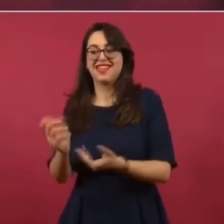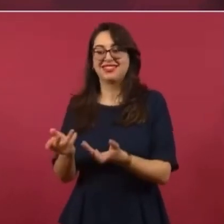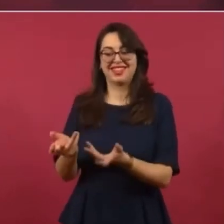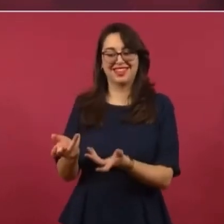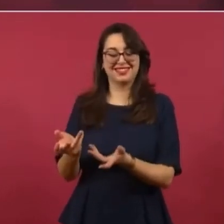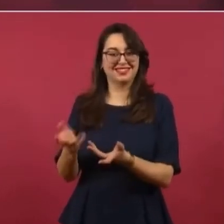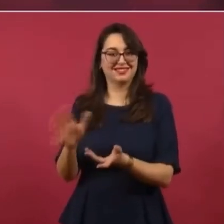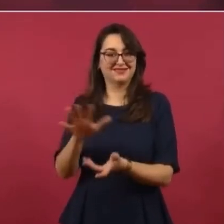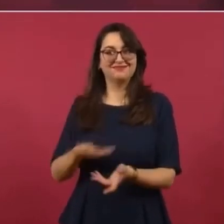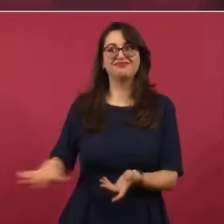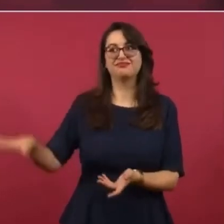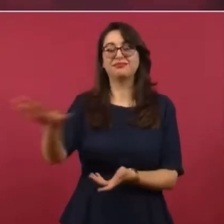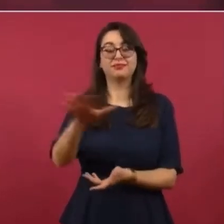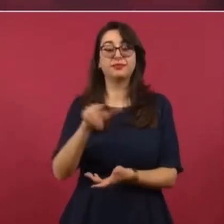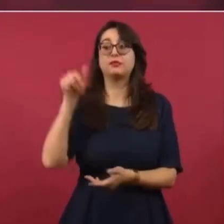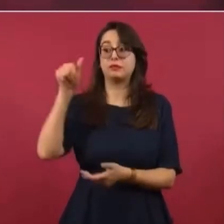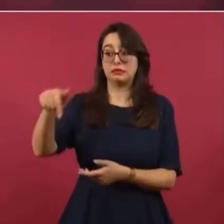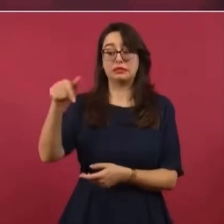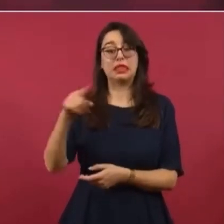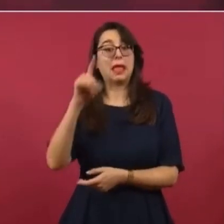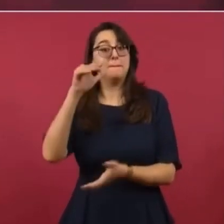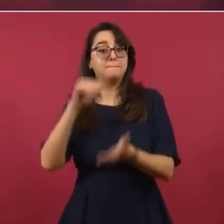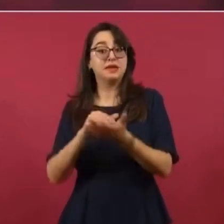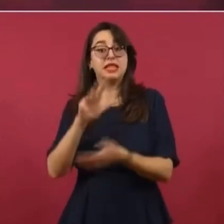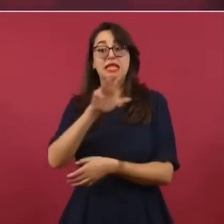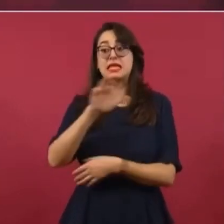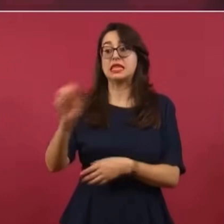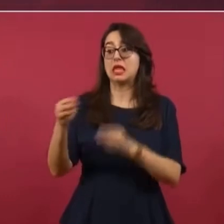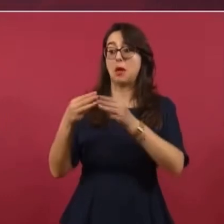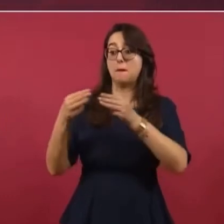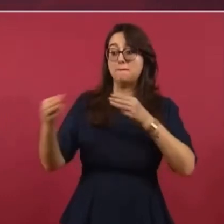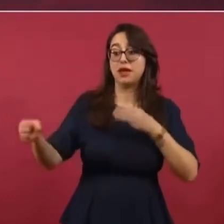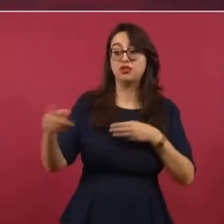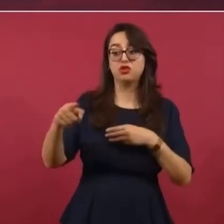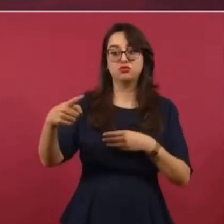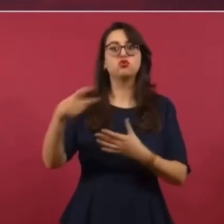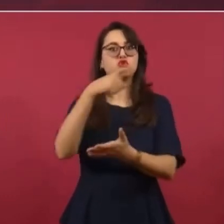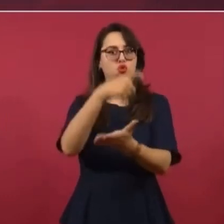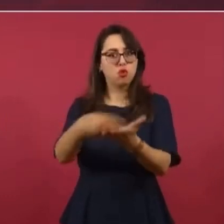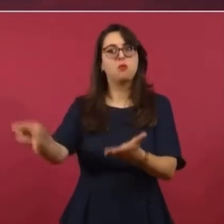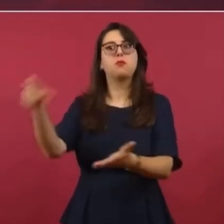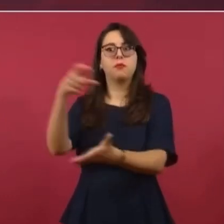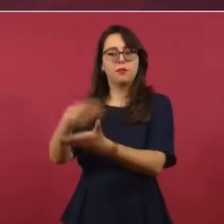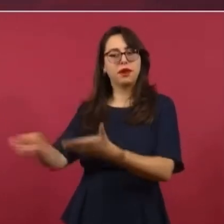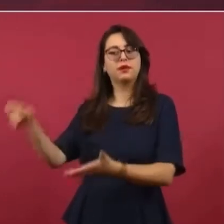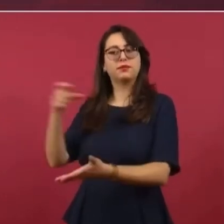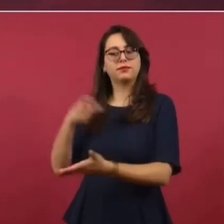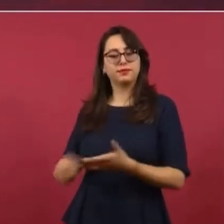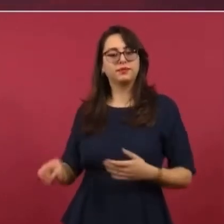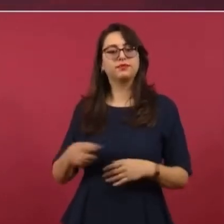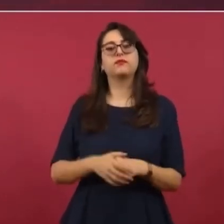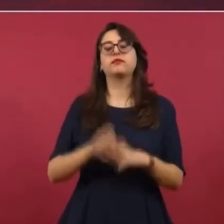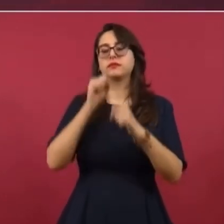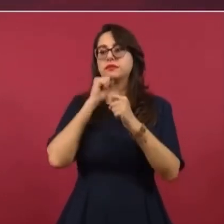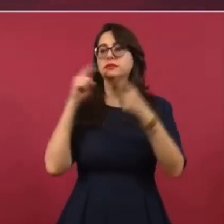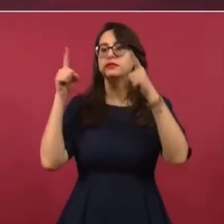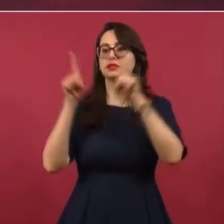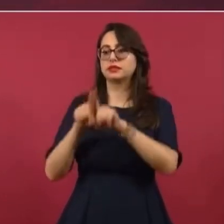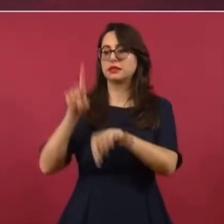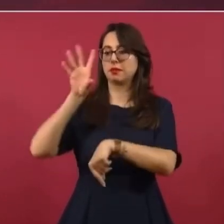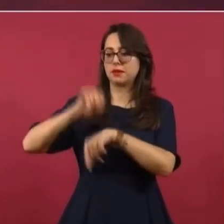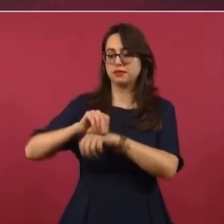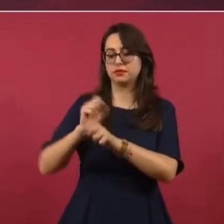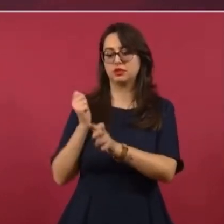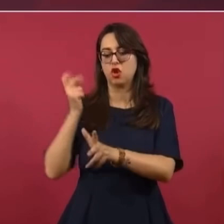el derecho de vía para la construcción del